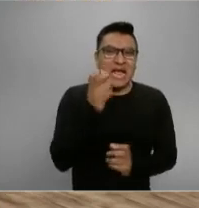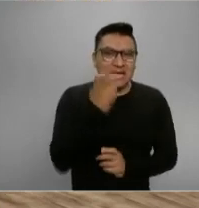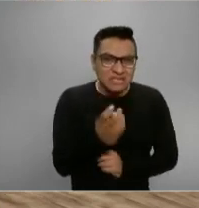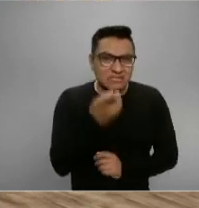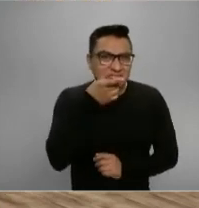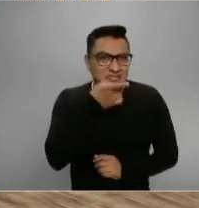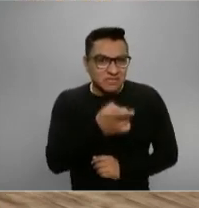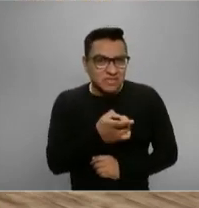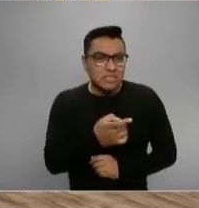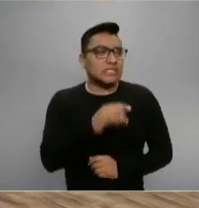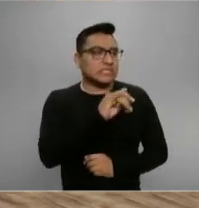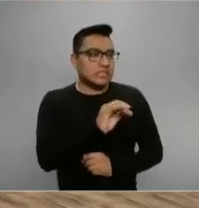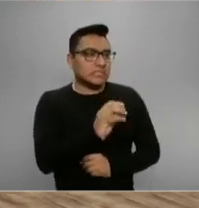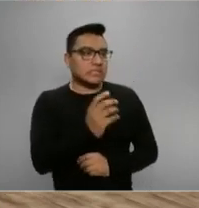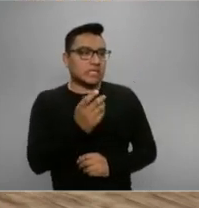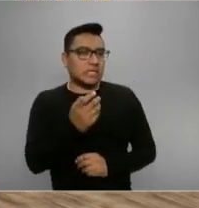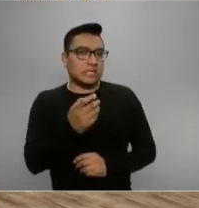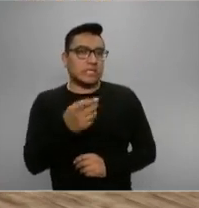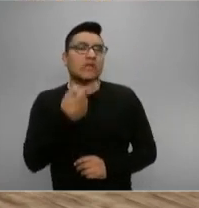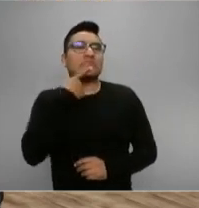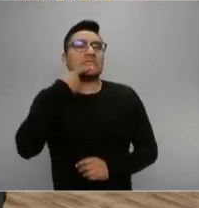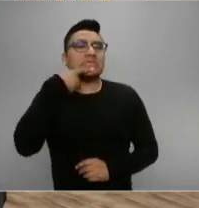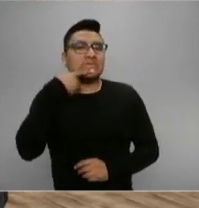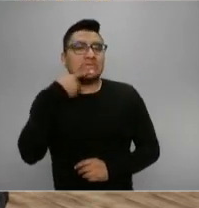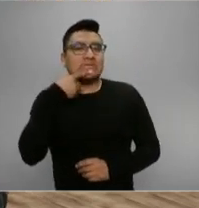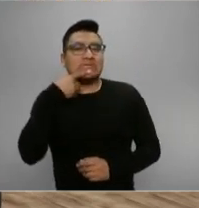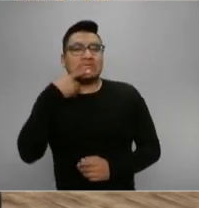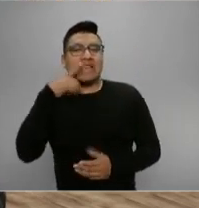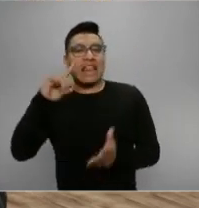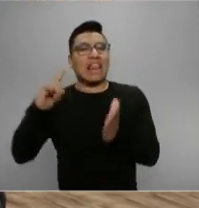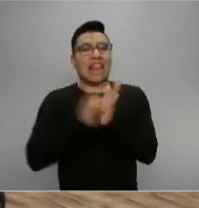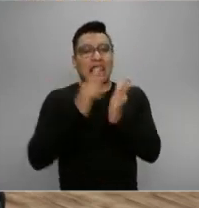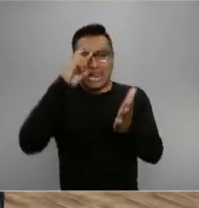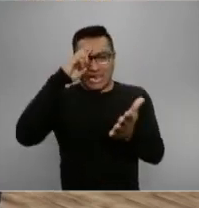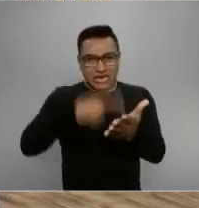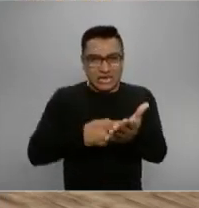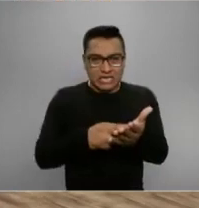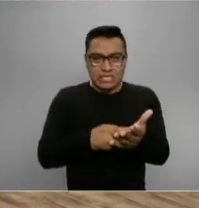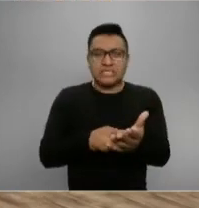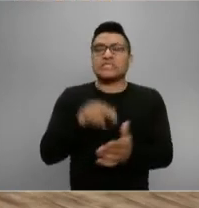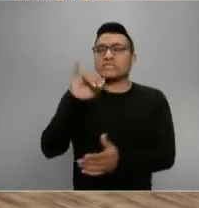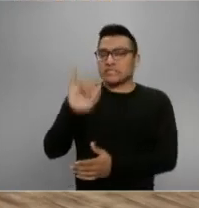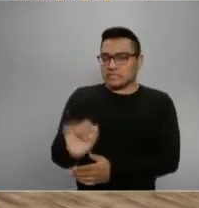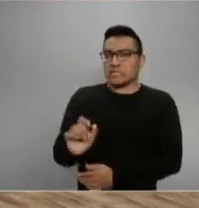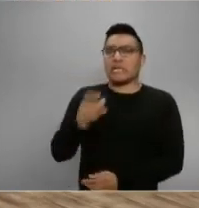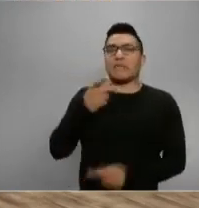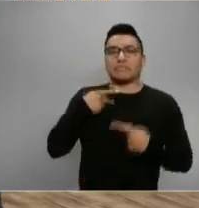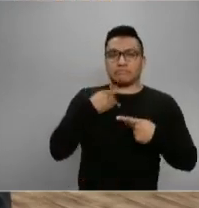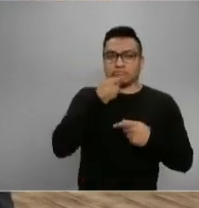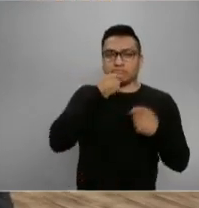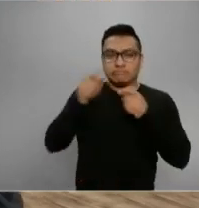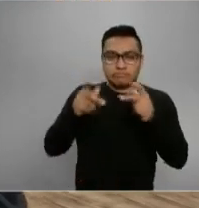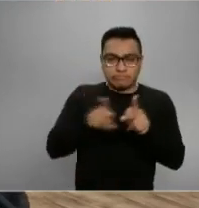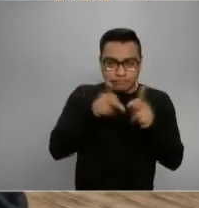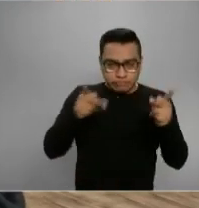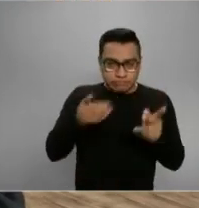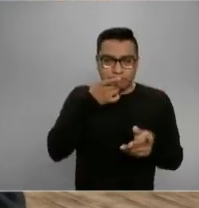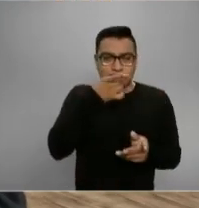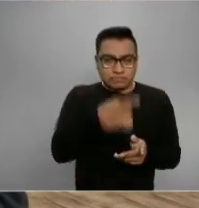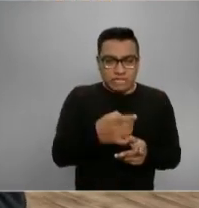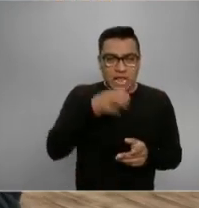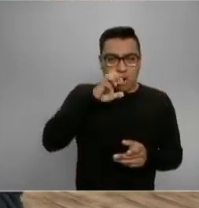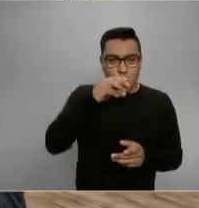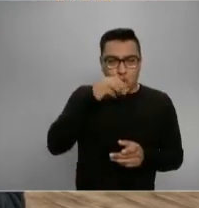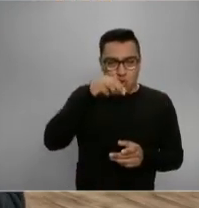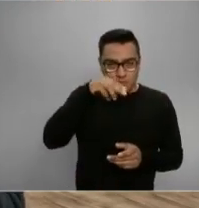No, de los delitos, de los casos. De los delitos. Hay una cifra negra, le pregunta el periodista de The Economist, le dice, hay una cifra negra